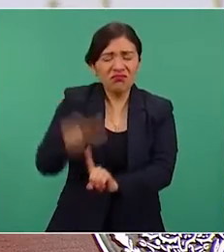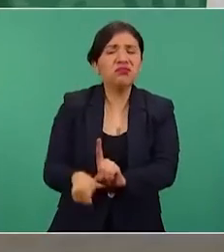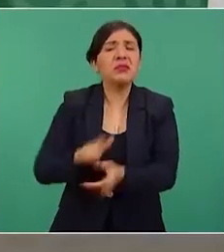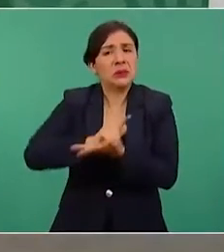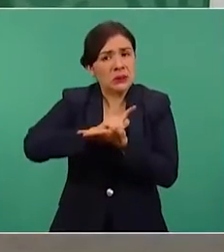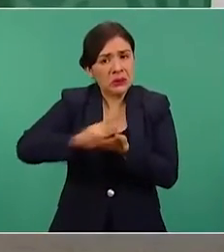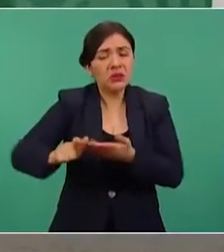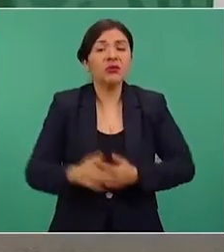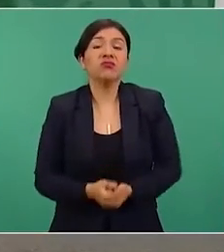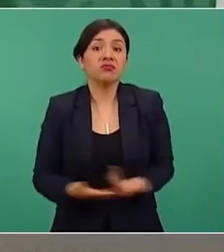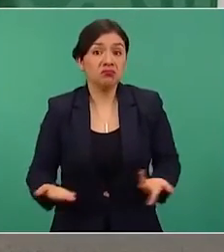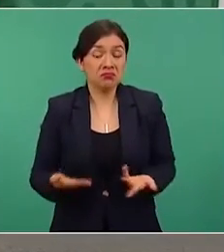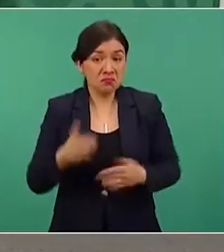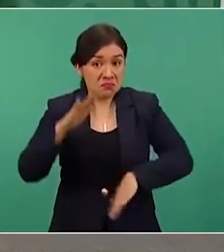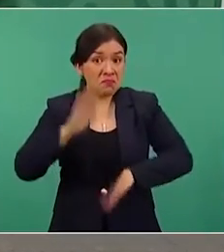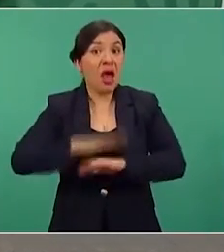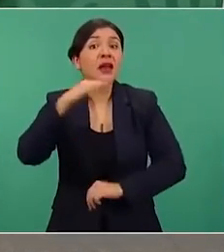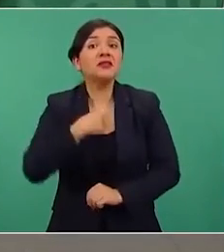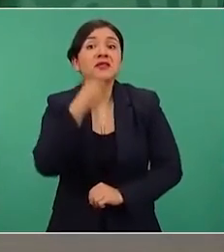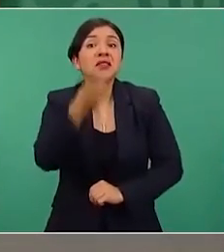¿Tengo que decir más?